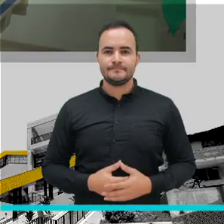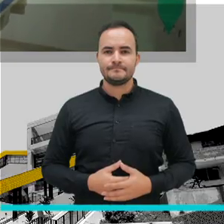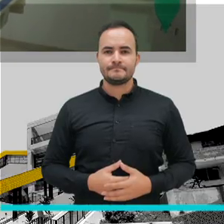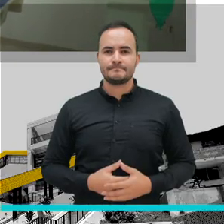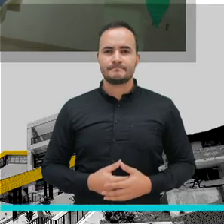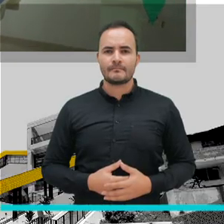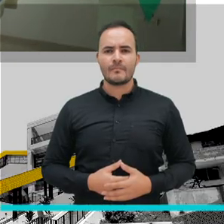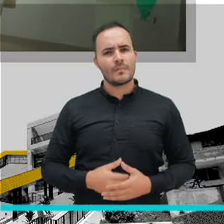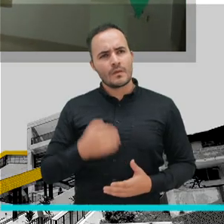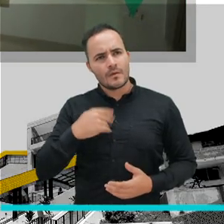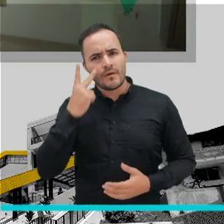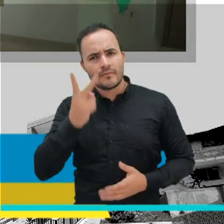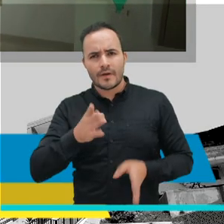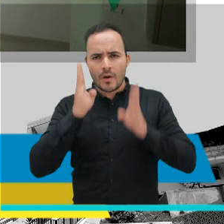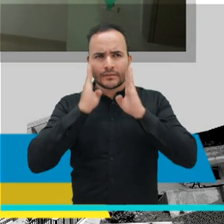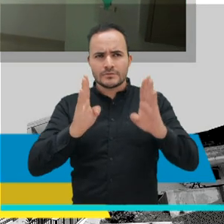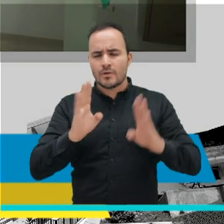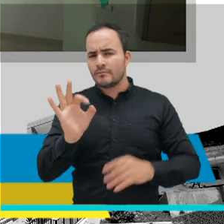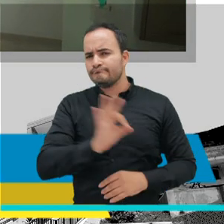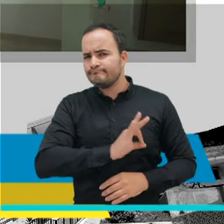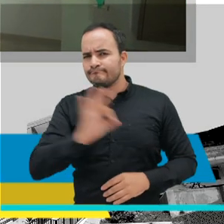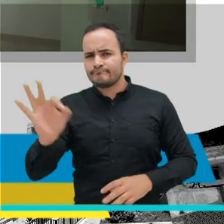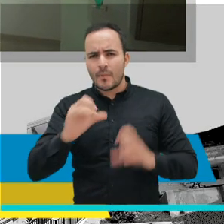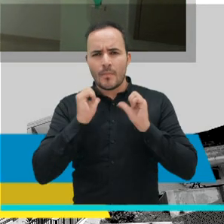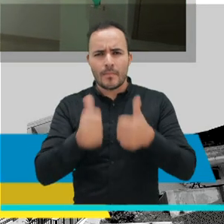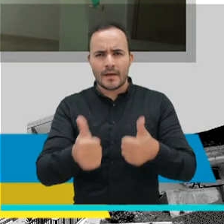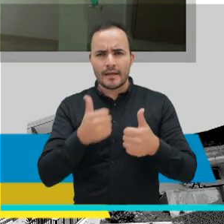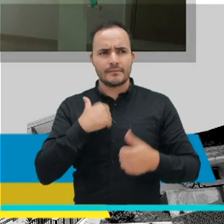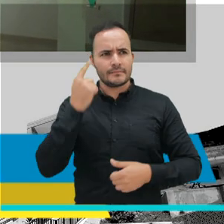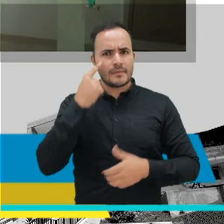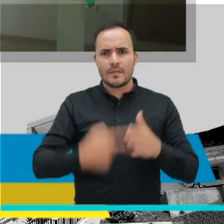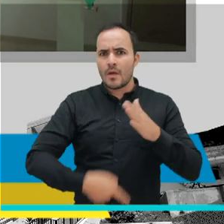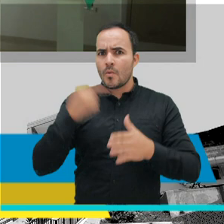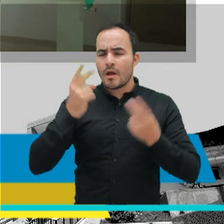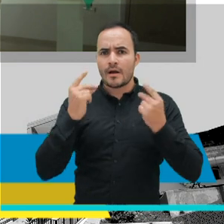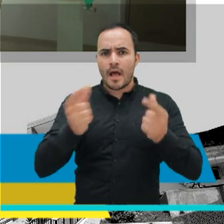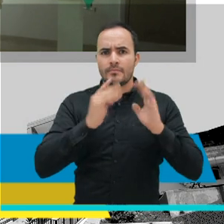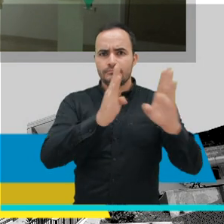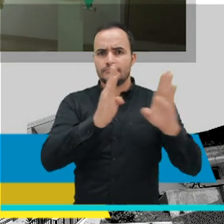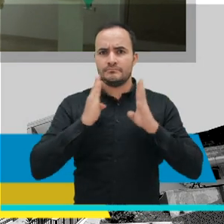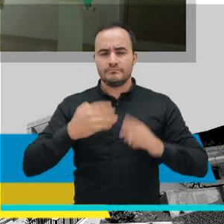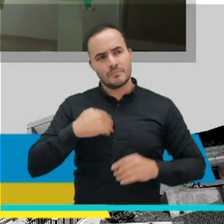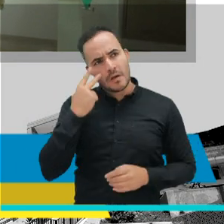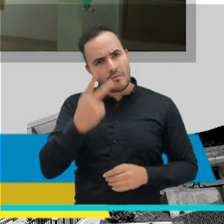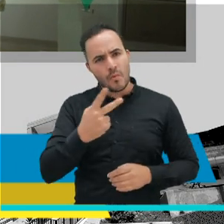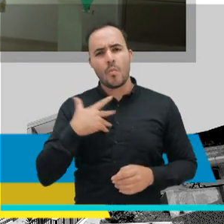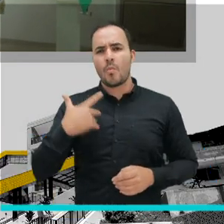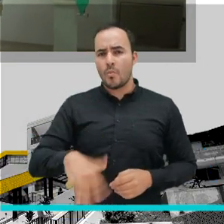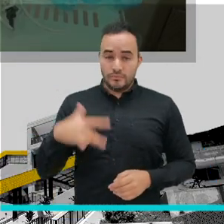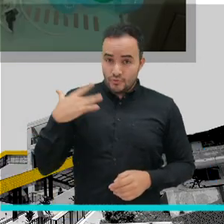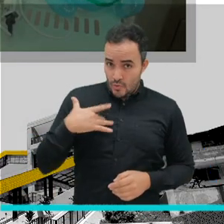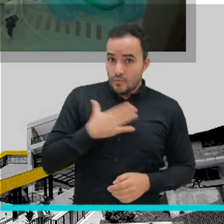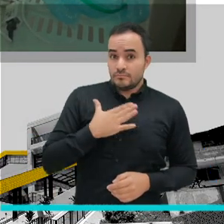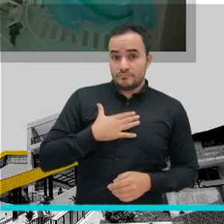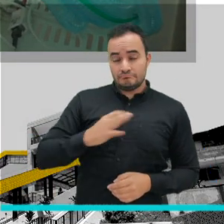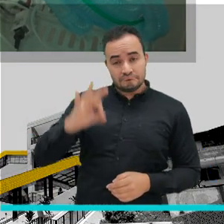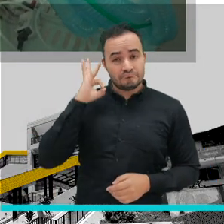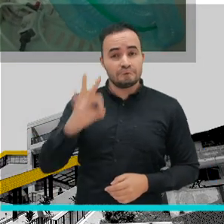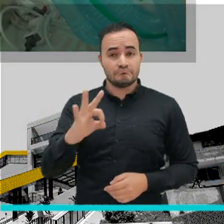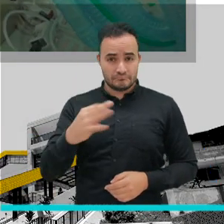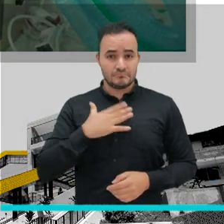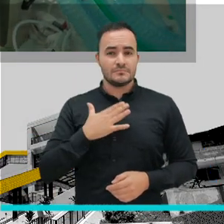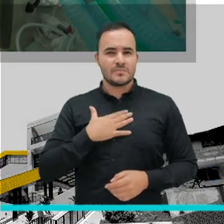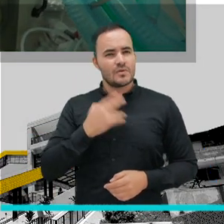La atención muy excelente, me atendieron de inmediato, me he sentido muy